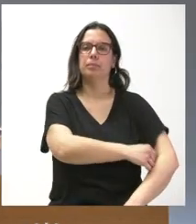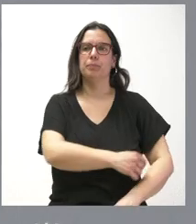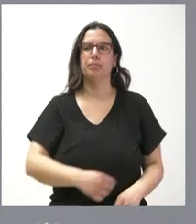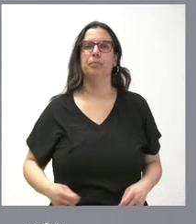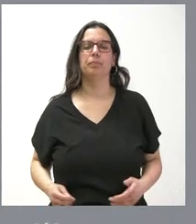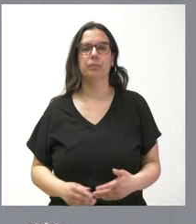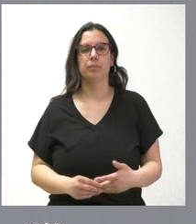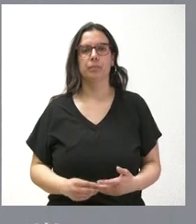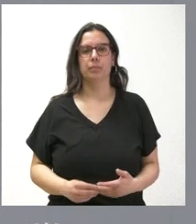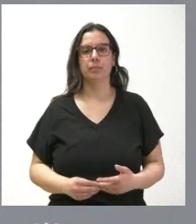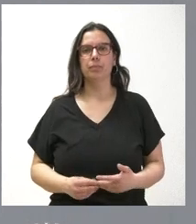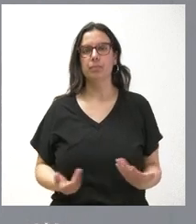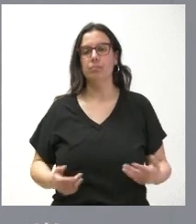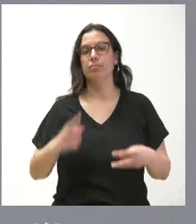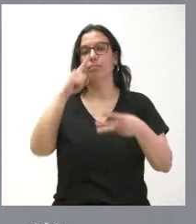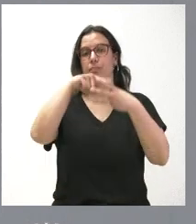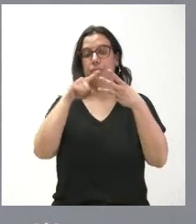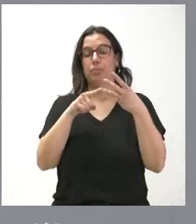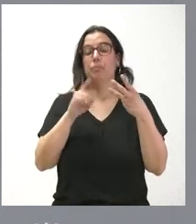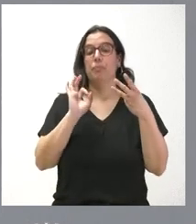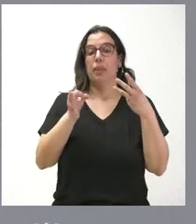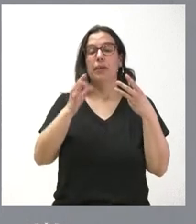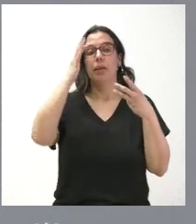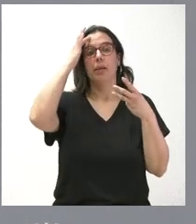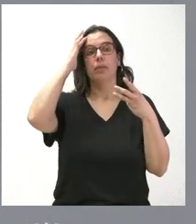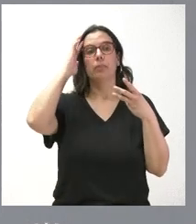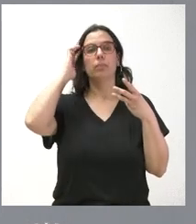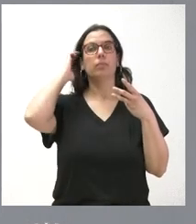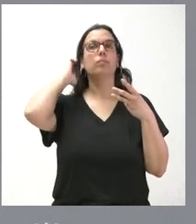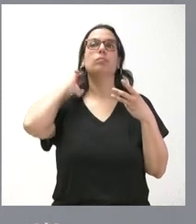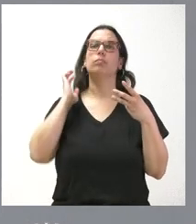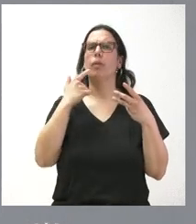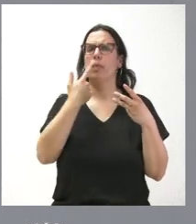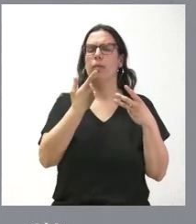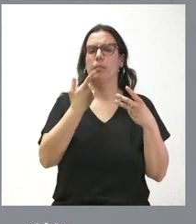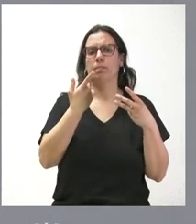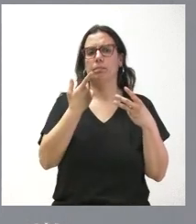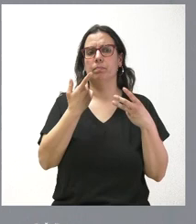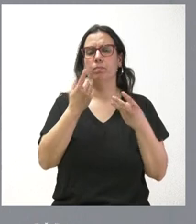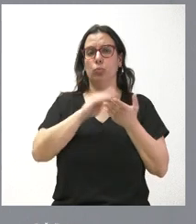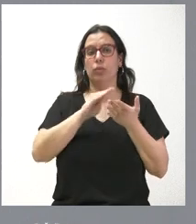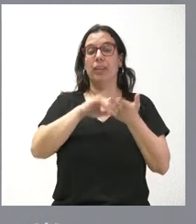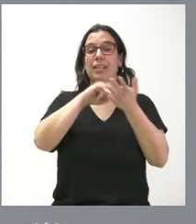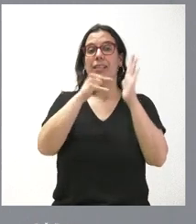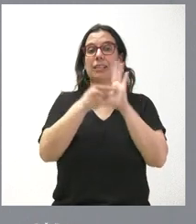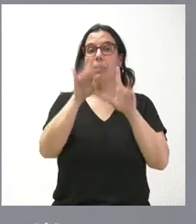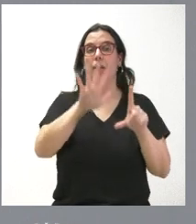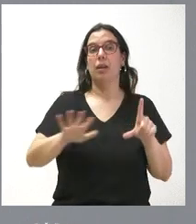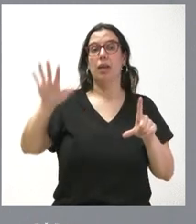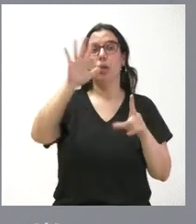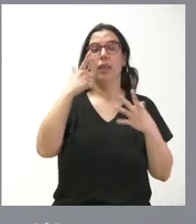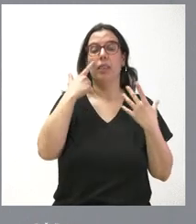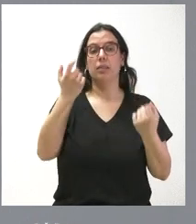Pues las tres cuestiones que usted plantea. Es verdad que, y se ha dicho muchas veces, el Sistema Nacional de Salud tiene una